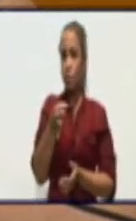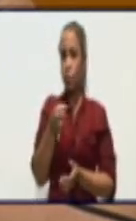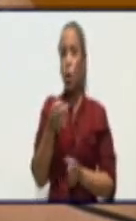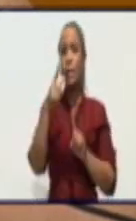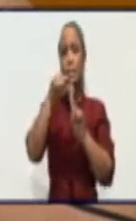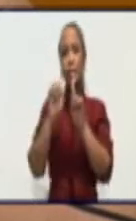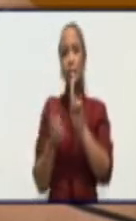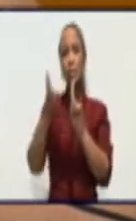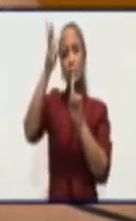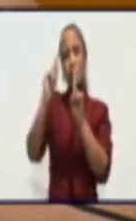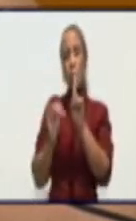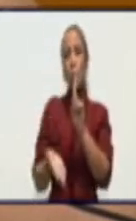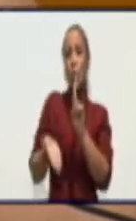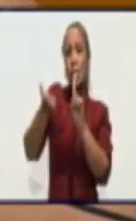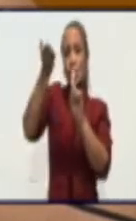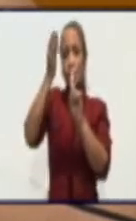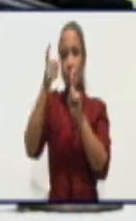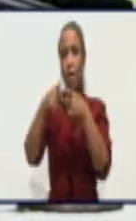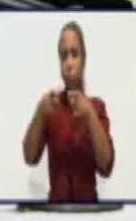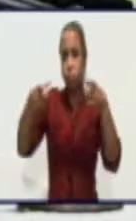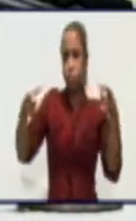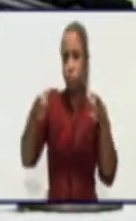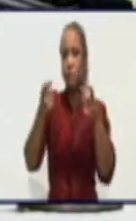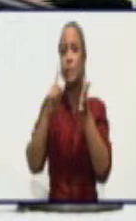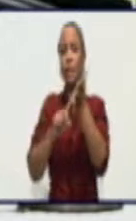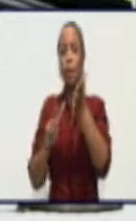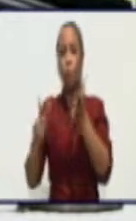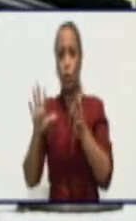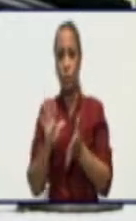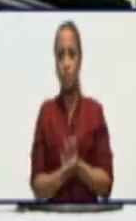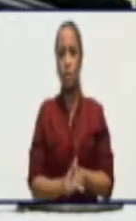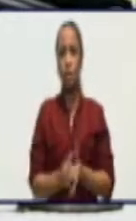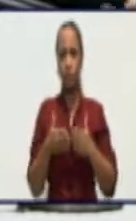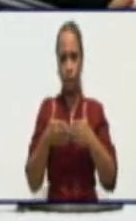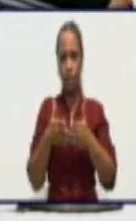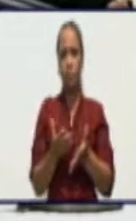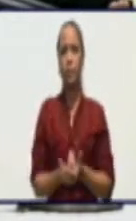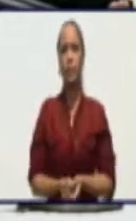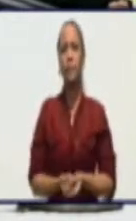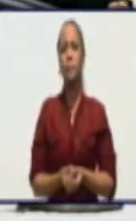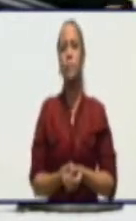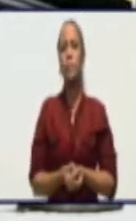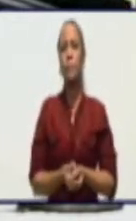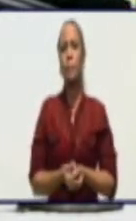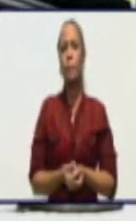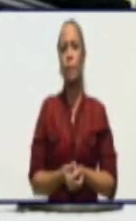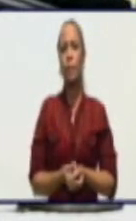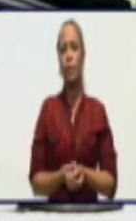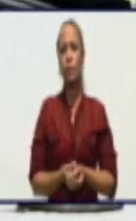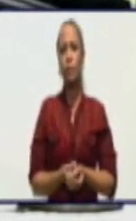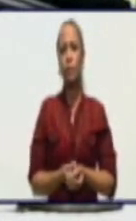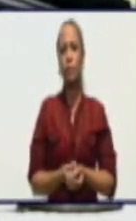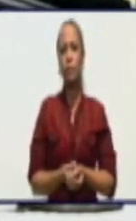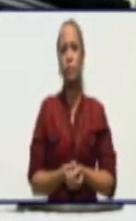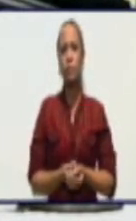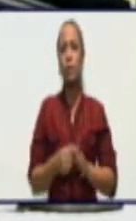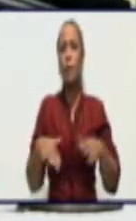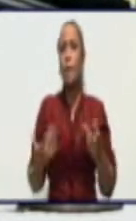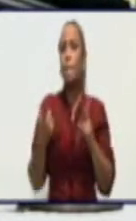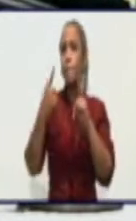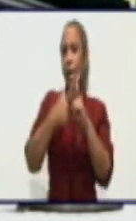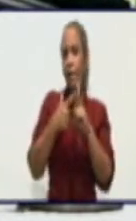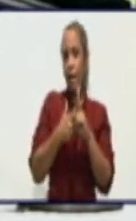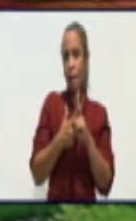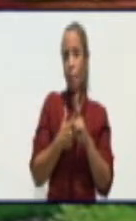por encima de la provincia, que es de 63,5. Fíjese cómo coincidentemente vayamos,